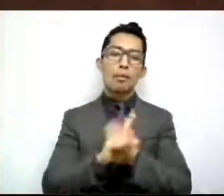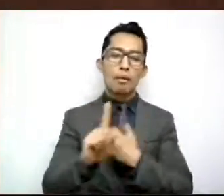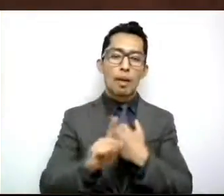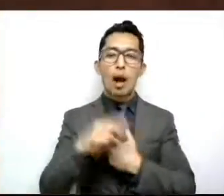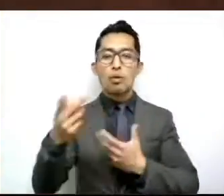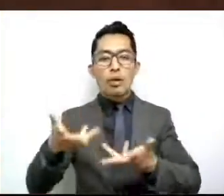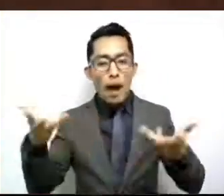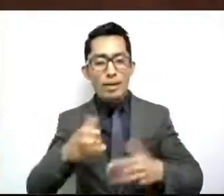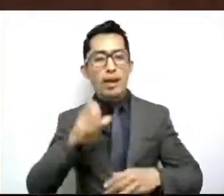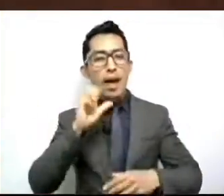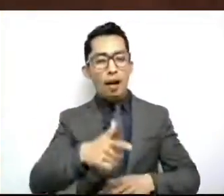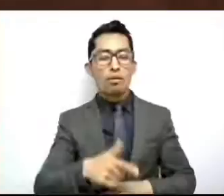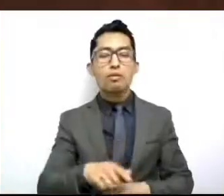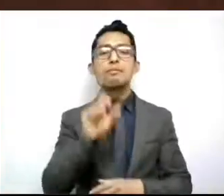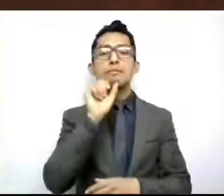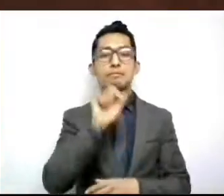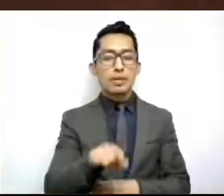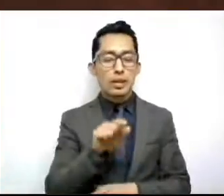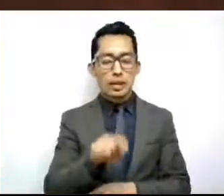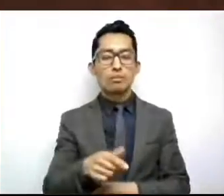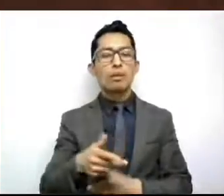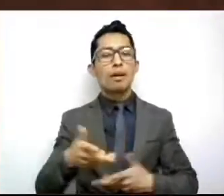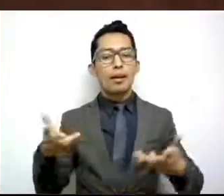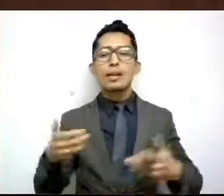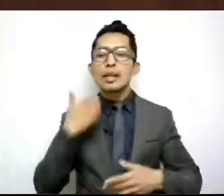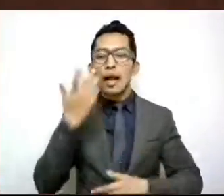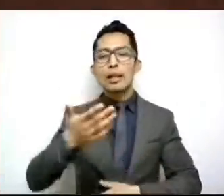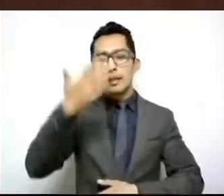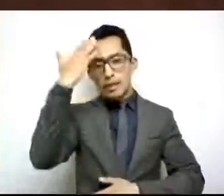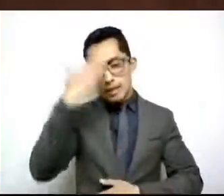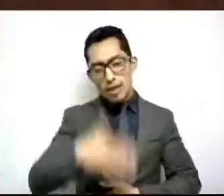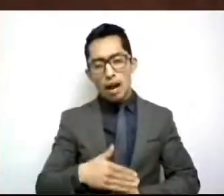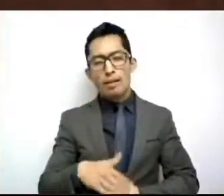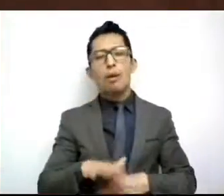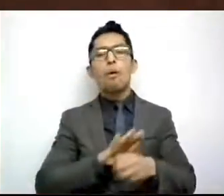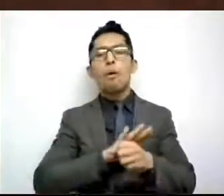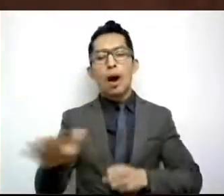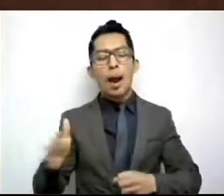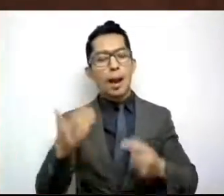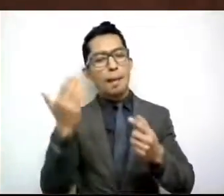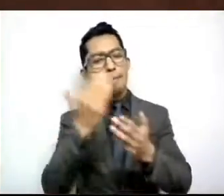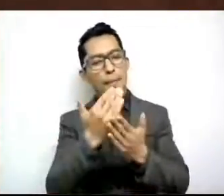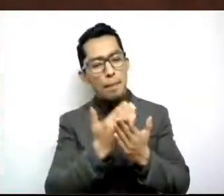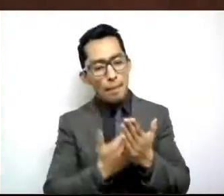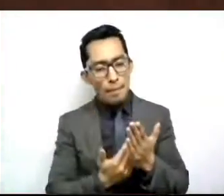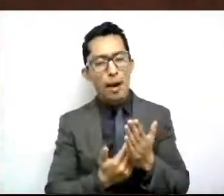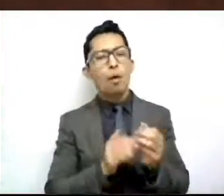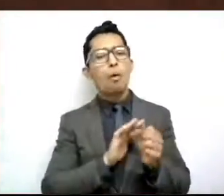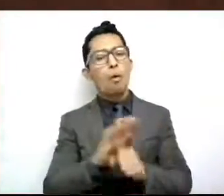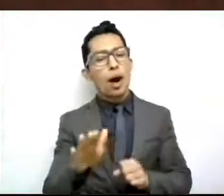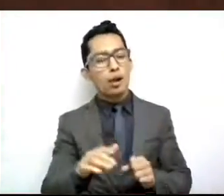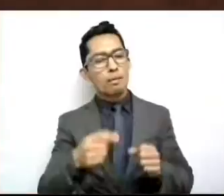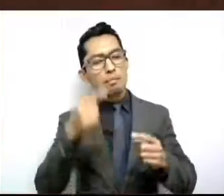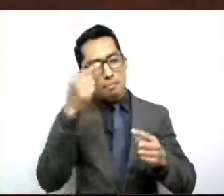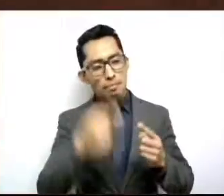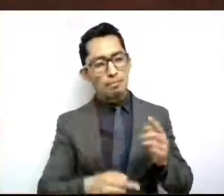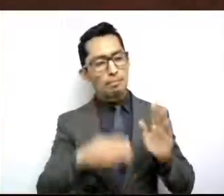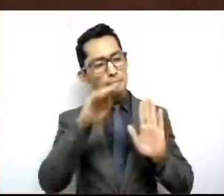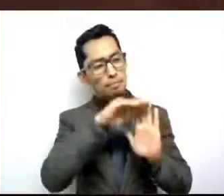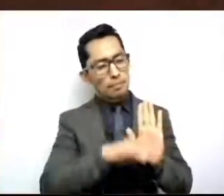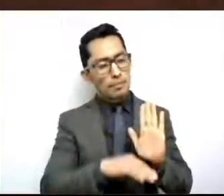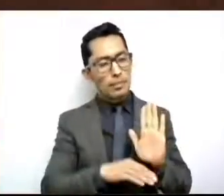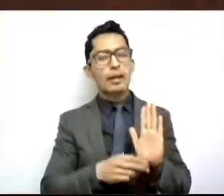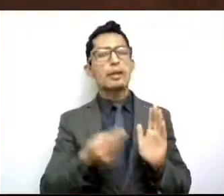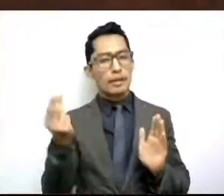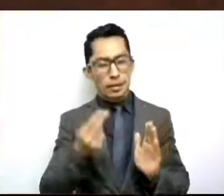así como de dar a conocer los ordenamientos y protocolos que se requieren